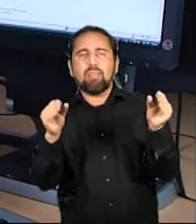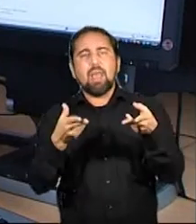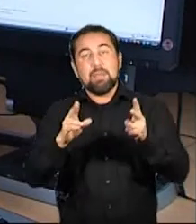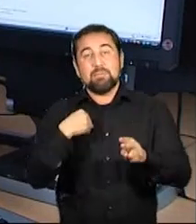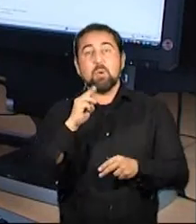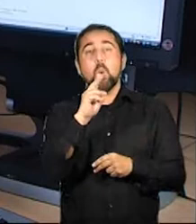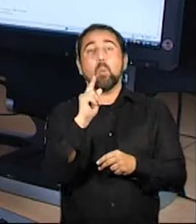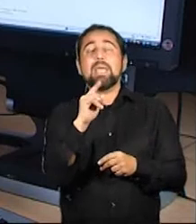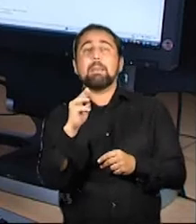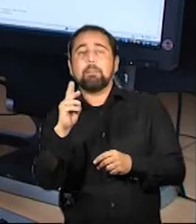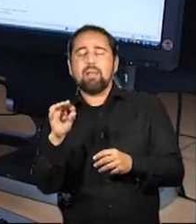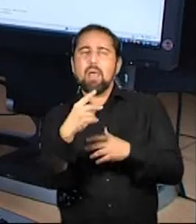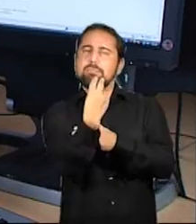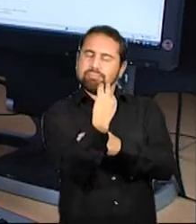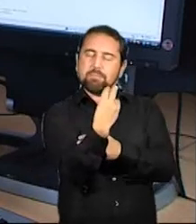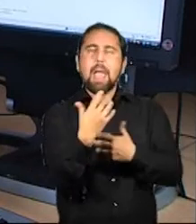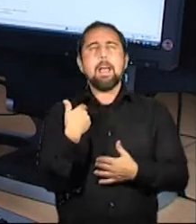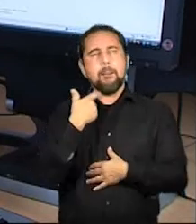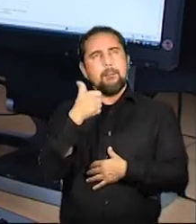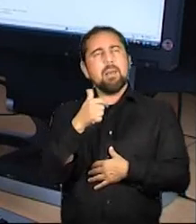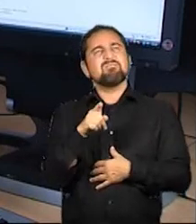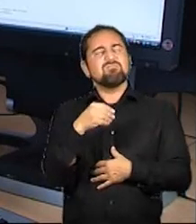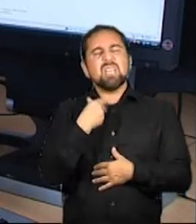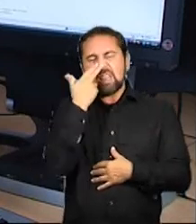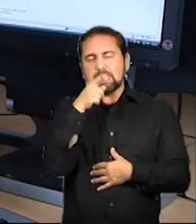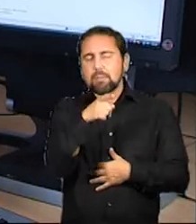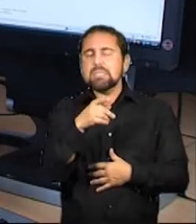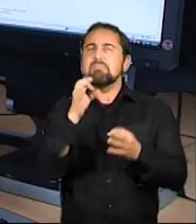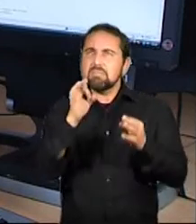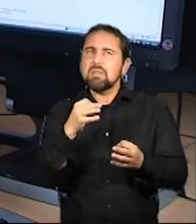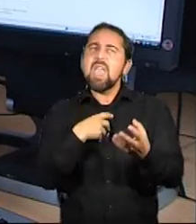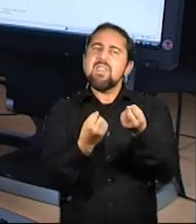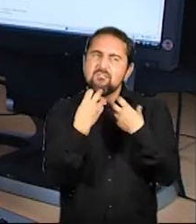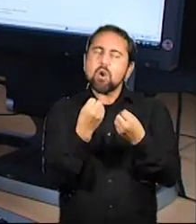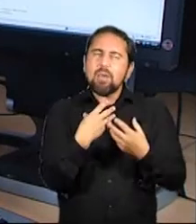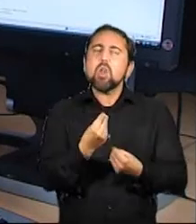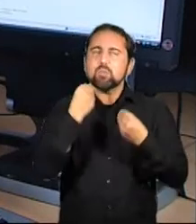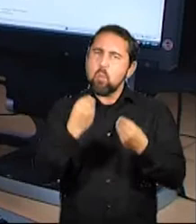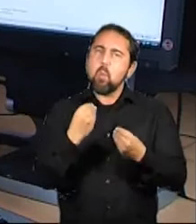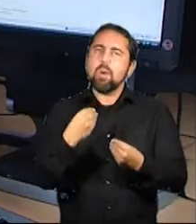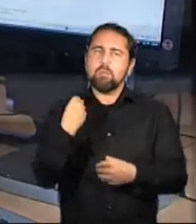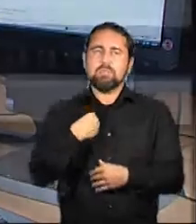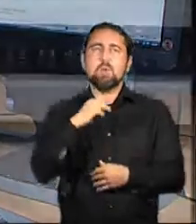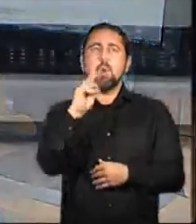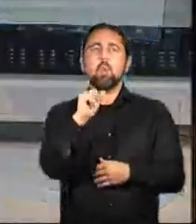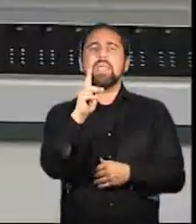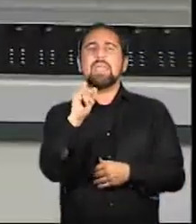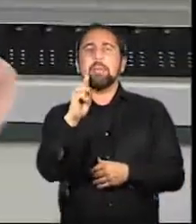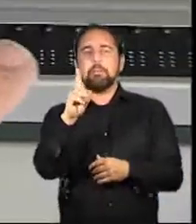Aquí tenemos un enlace que nos puede interesar. Además de Wikipedia, que creo que es un buen medio de acceder a esta información.